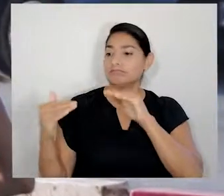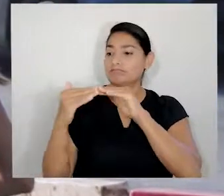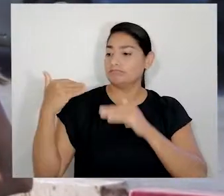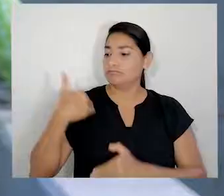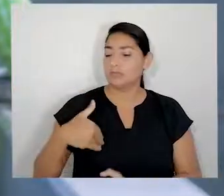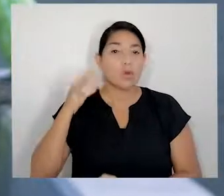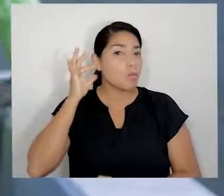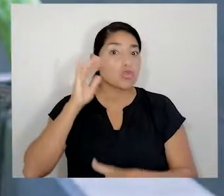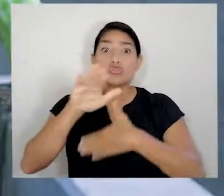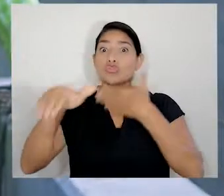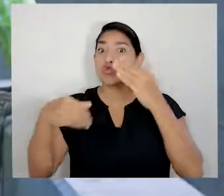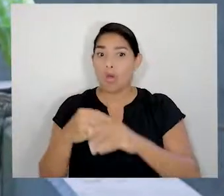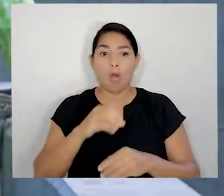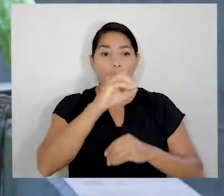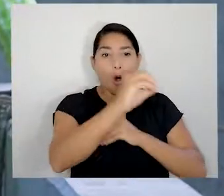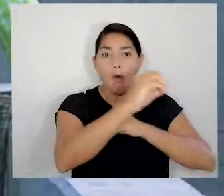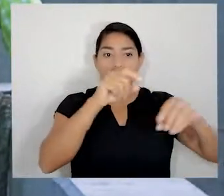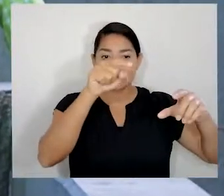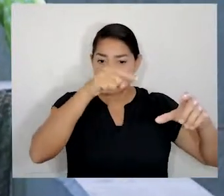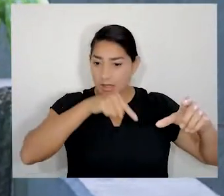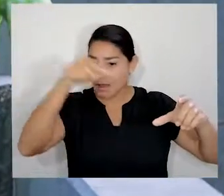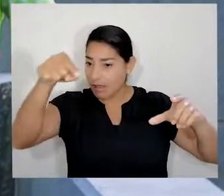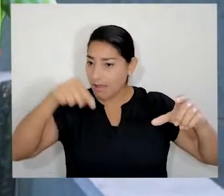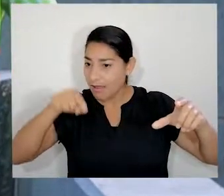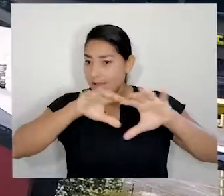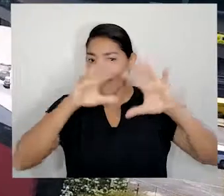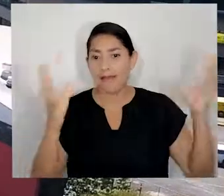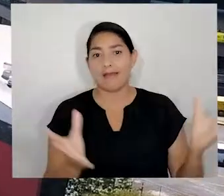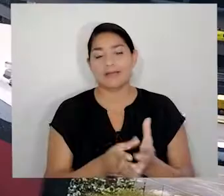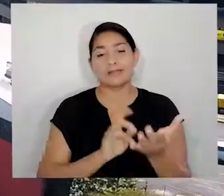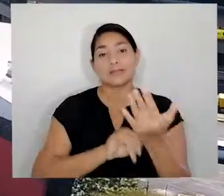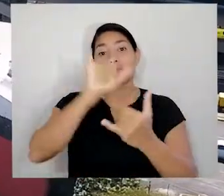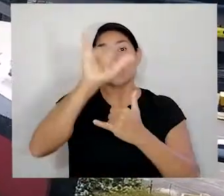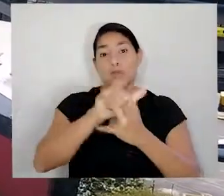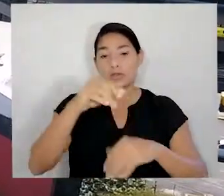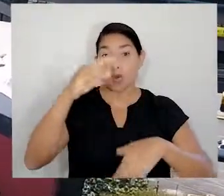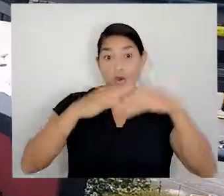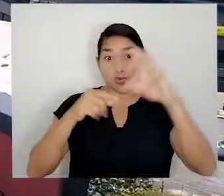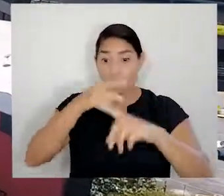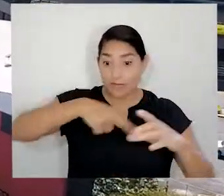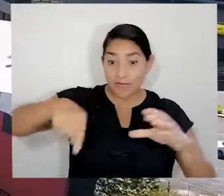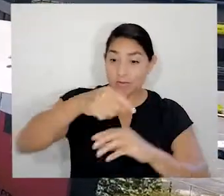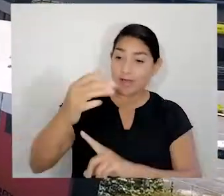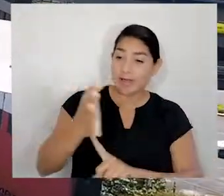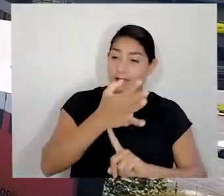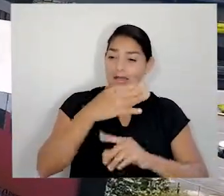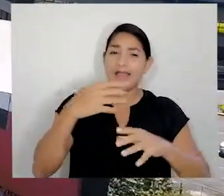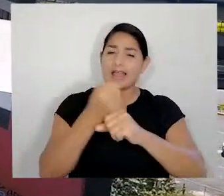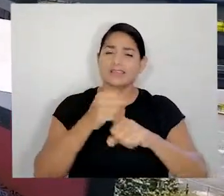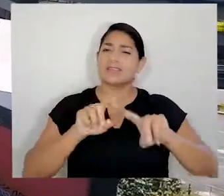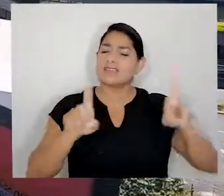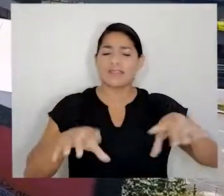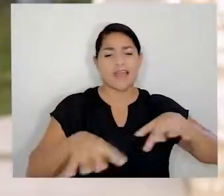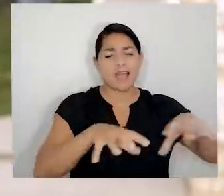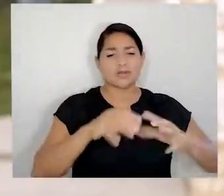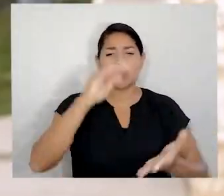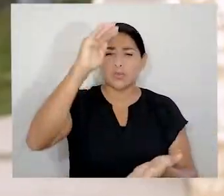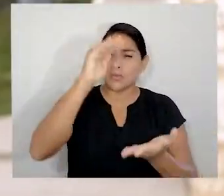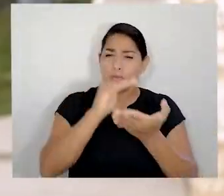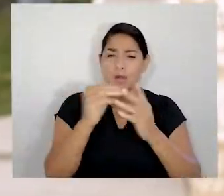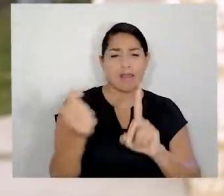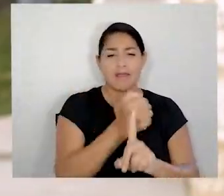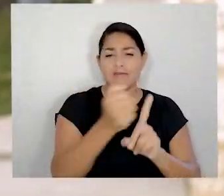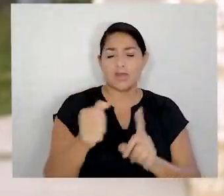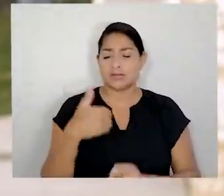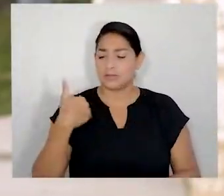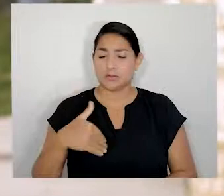paridad de género en todas nuestras oficinas a nivel mundial. En el proyecto de construcción de la Rotonda de la Bandera se están implementando varias acciones para mitigar